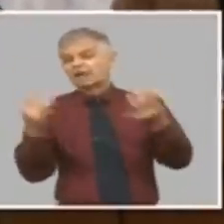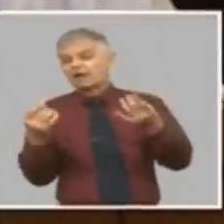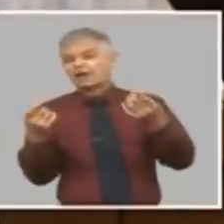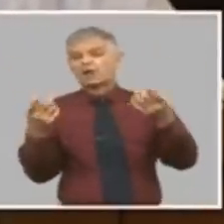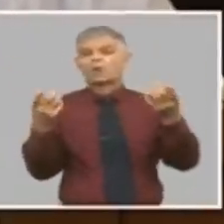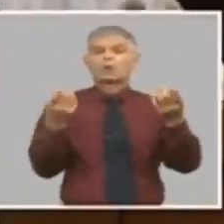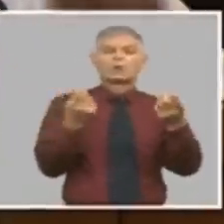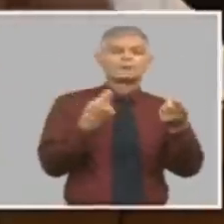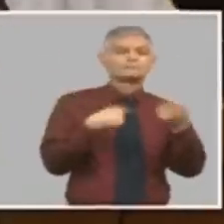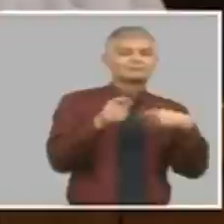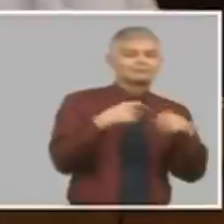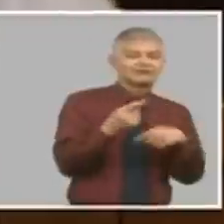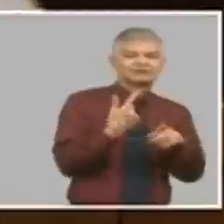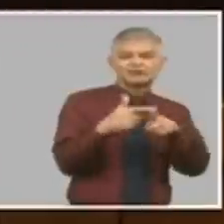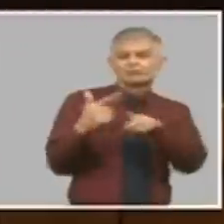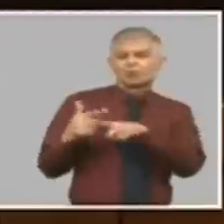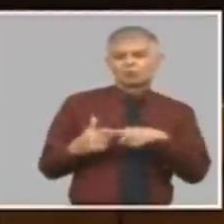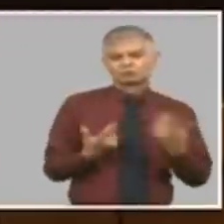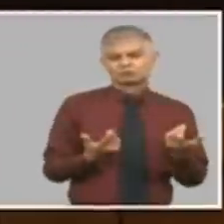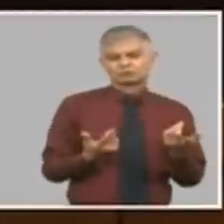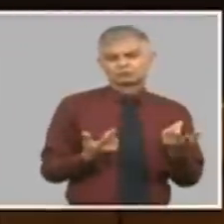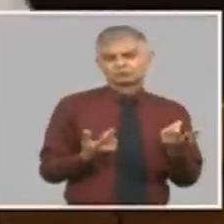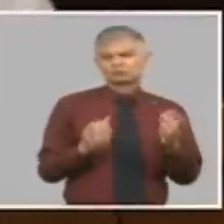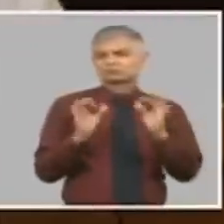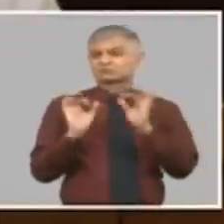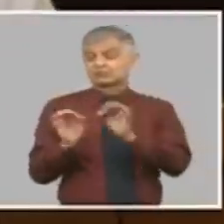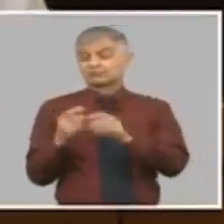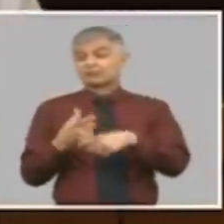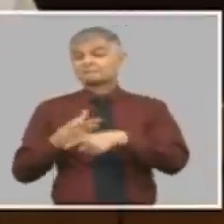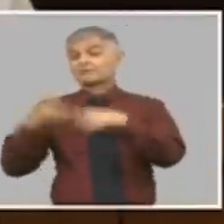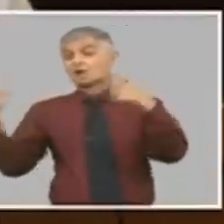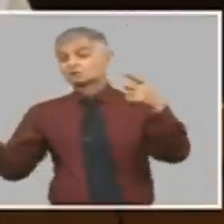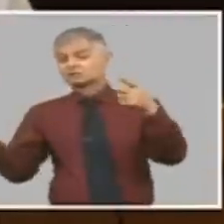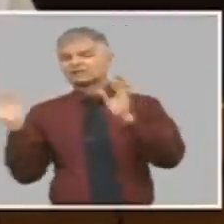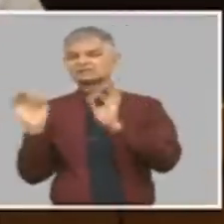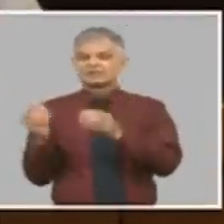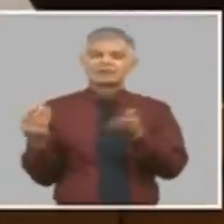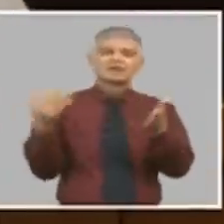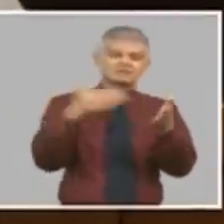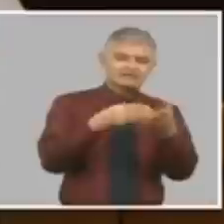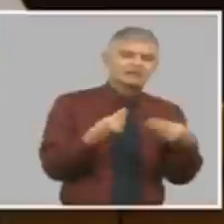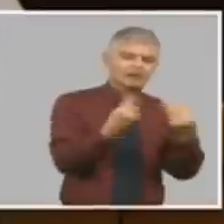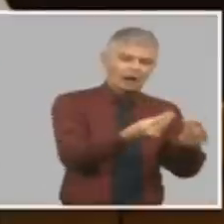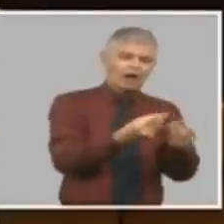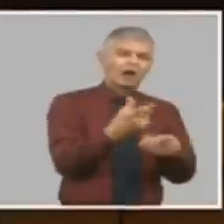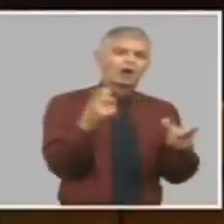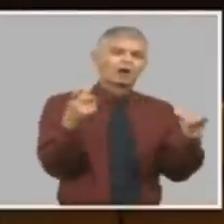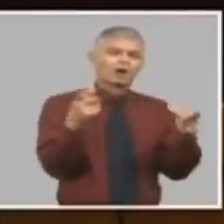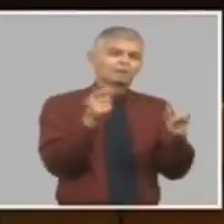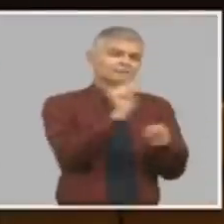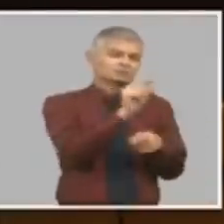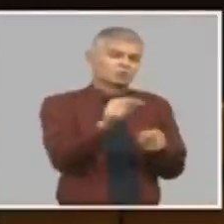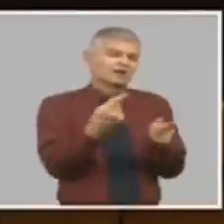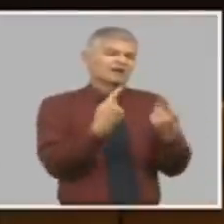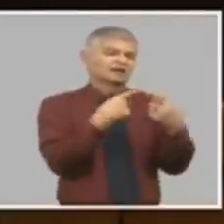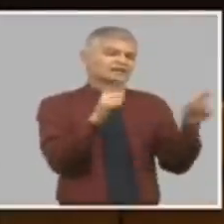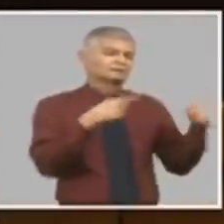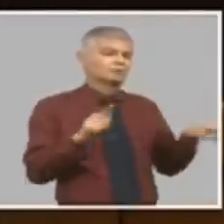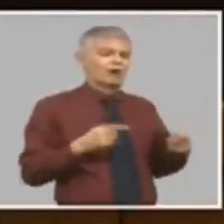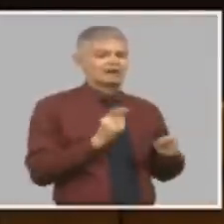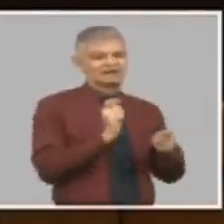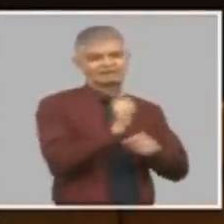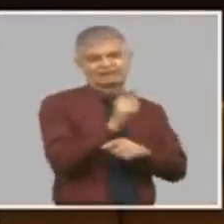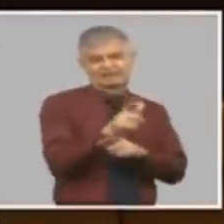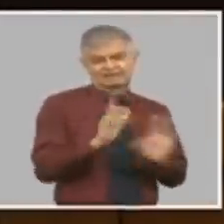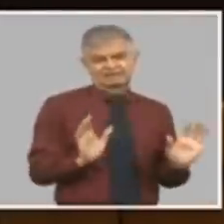inflación mayorista y siempre llega a los minoristas se podrá demorar tres, cuatro, siete meses